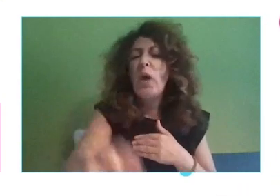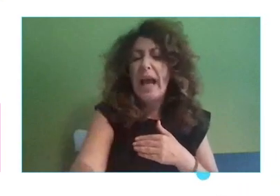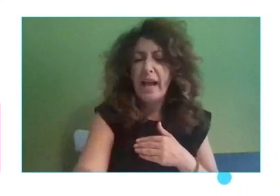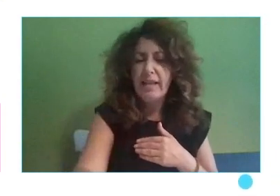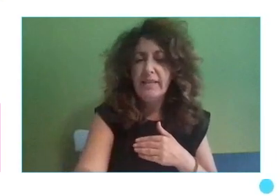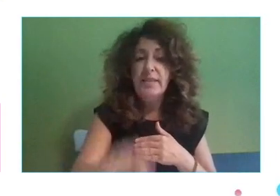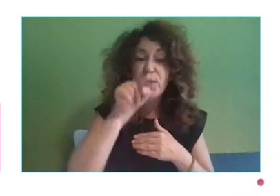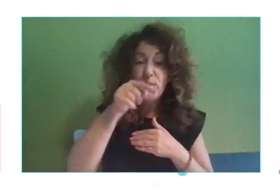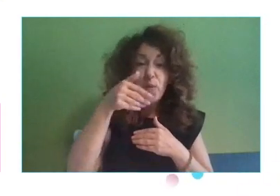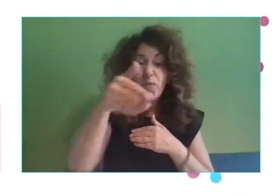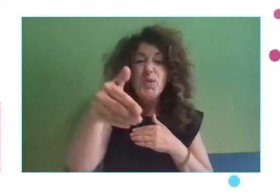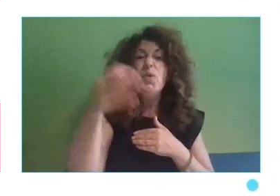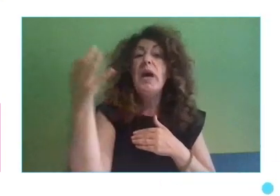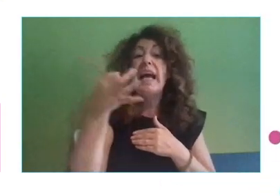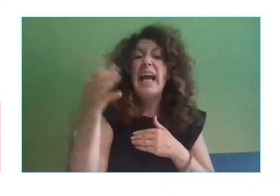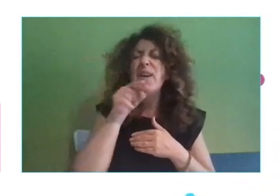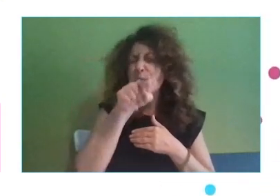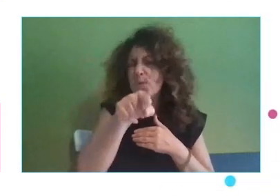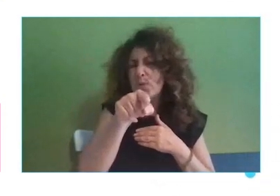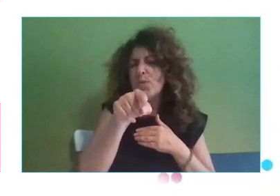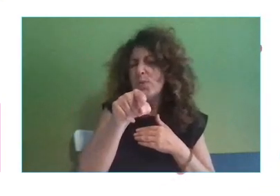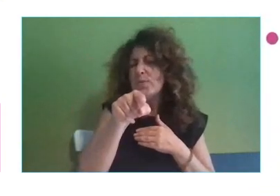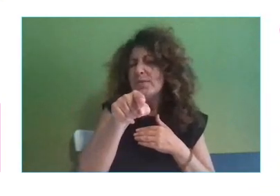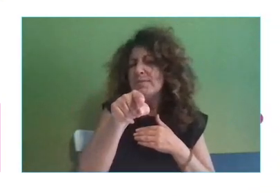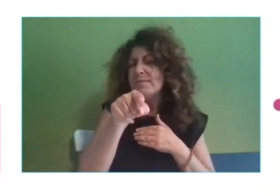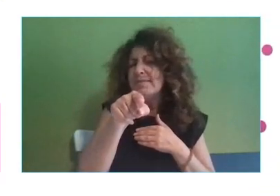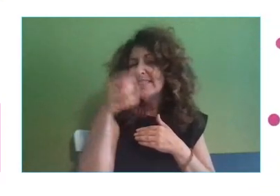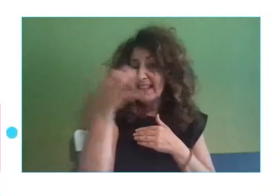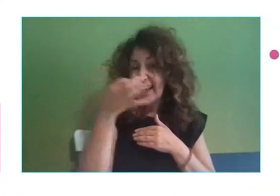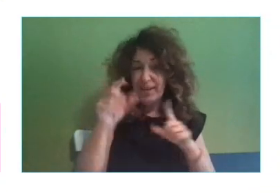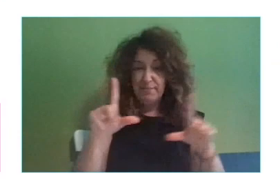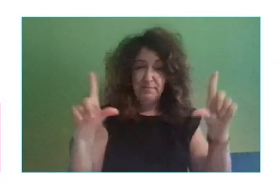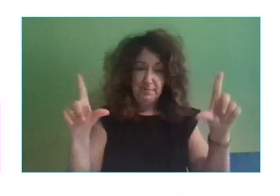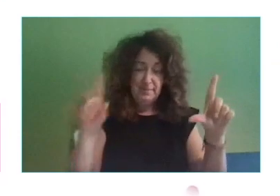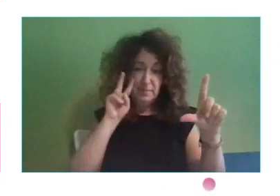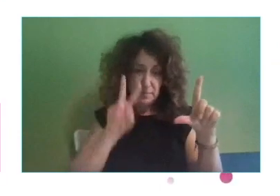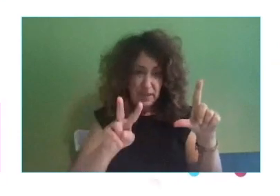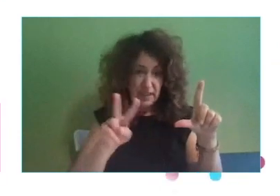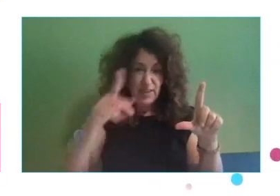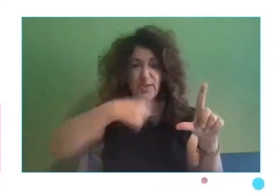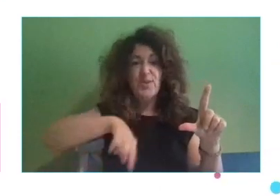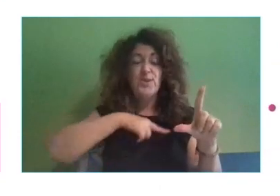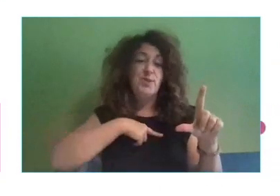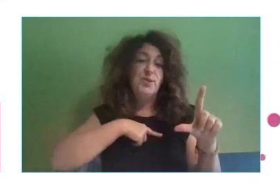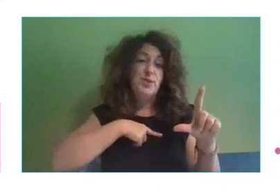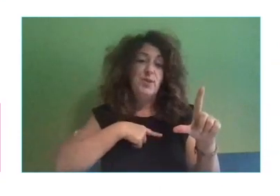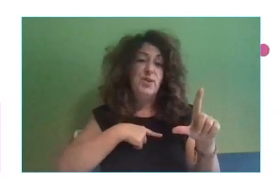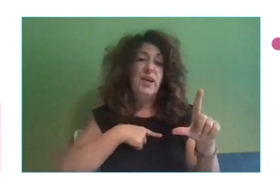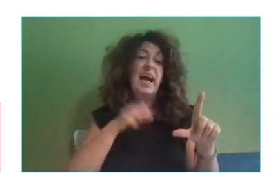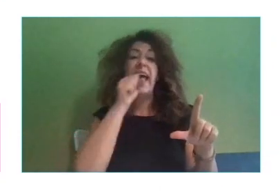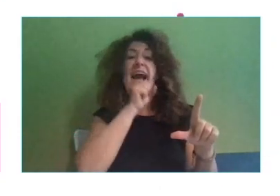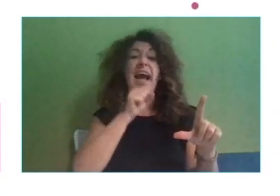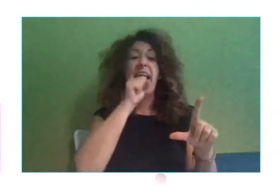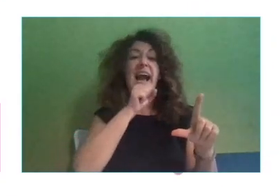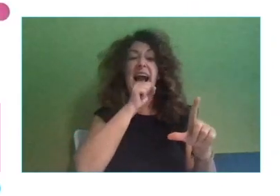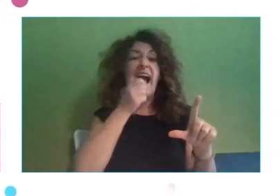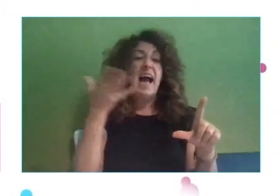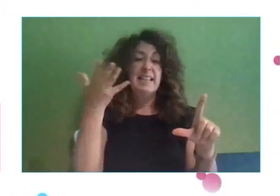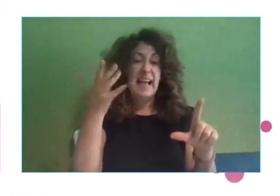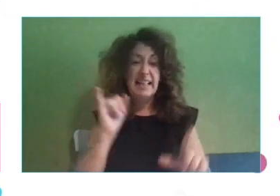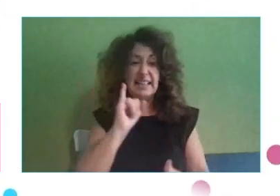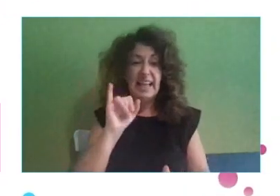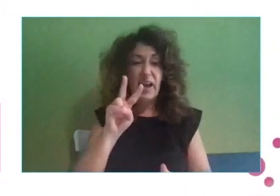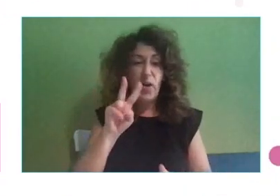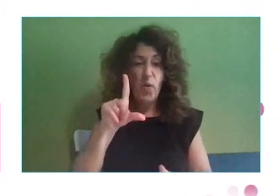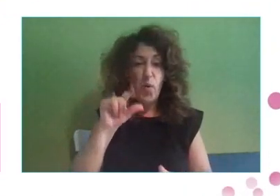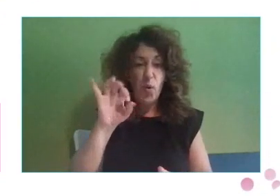Y tú serás, pues yo creo que podemos aquí tirar de nuestro querido Julio Iglesias, que dice, no tengo ni idea y lo